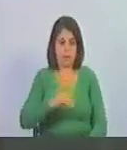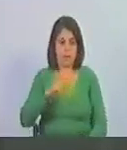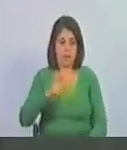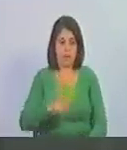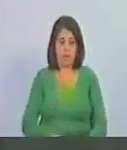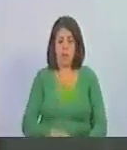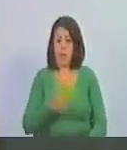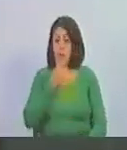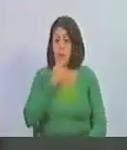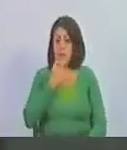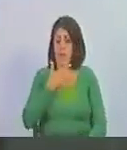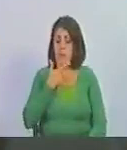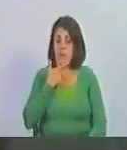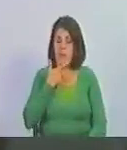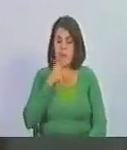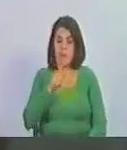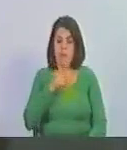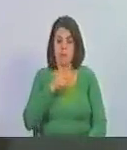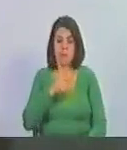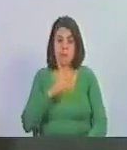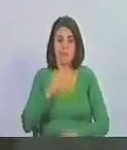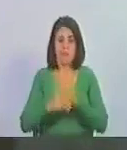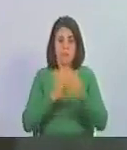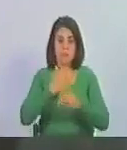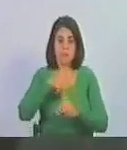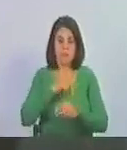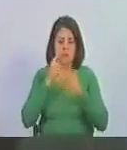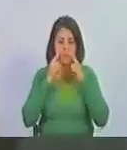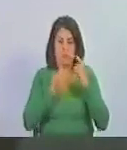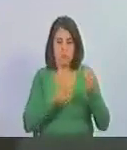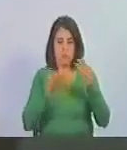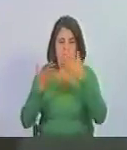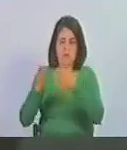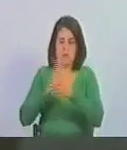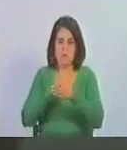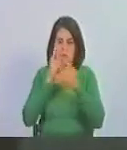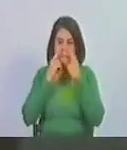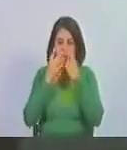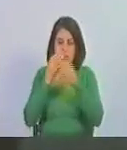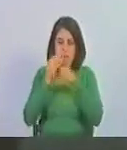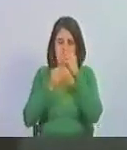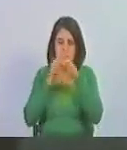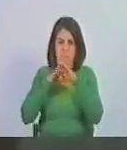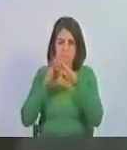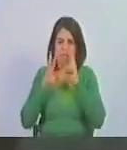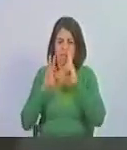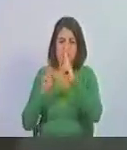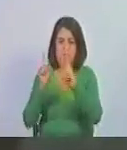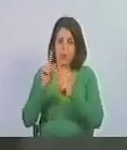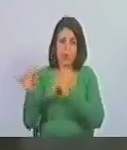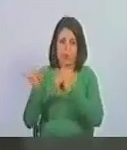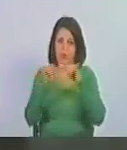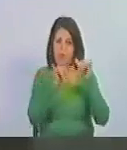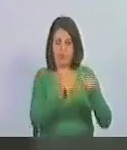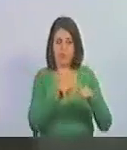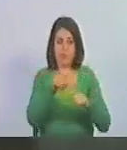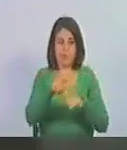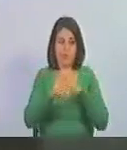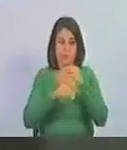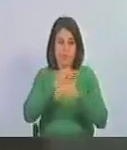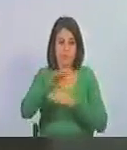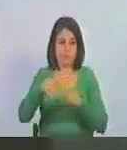preciosos dólares que a los hombres dieron los cielos. Con ella no puede igualarse a los